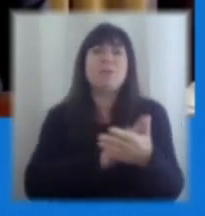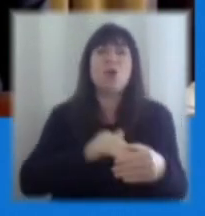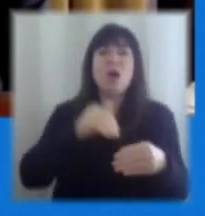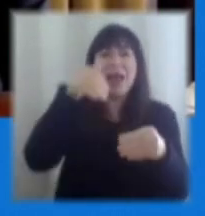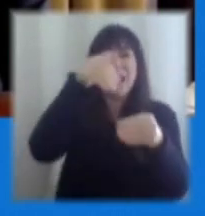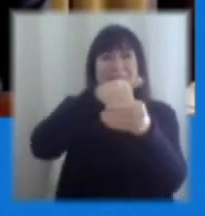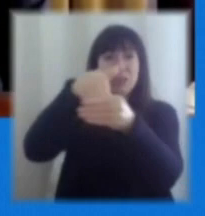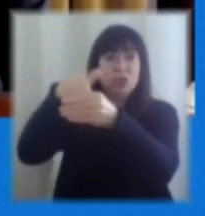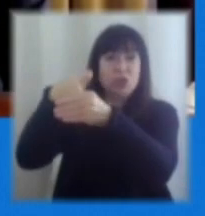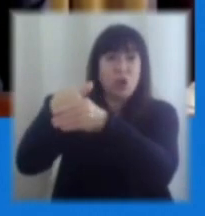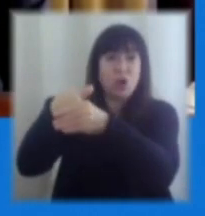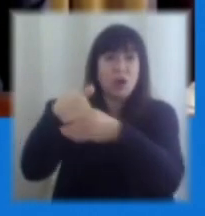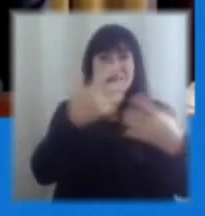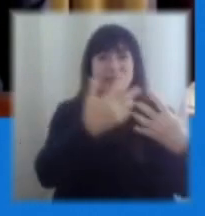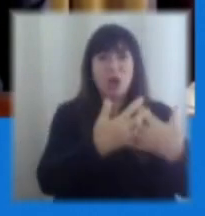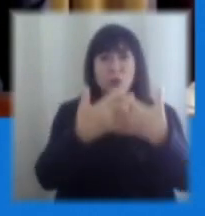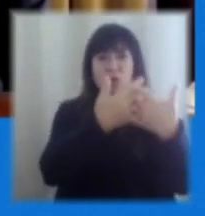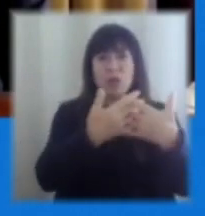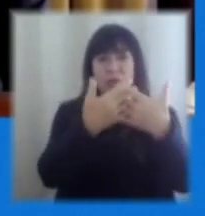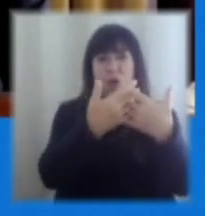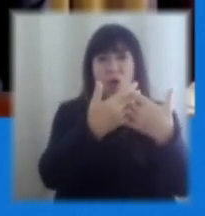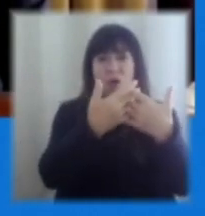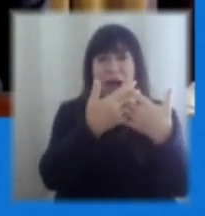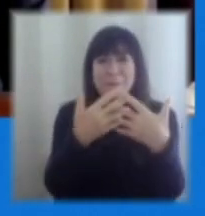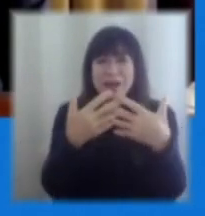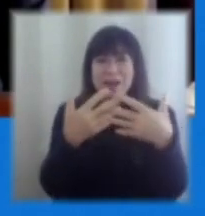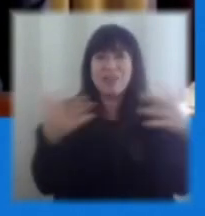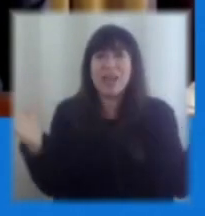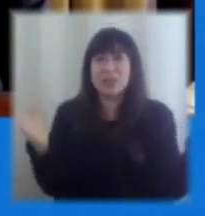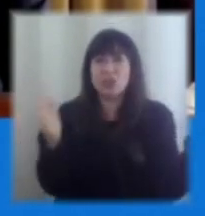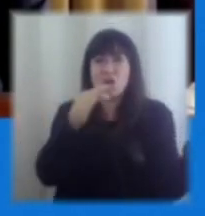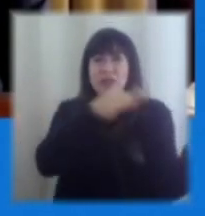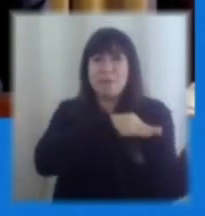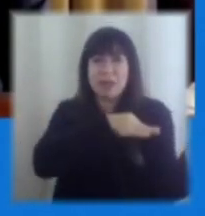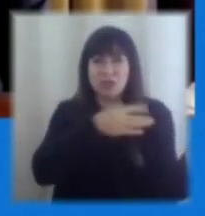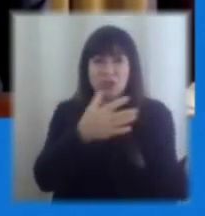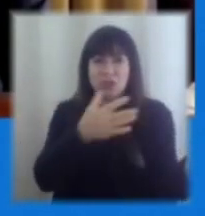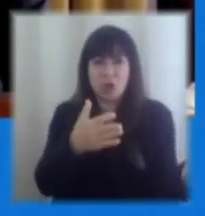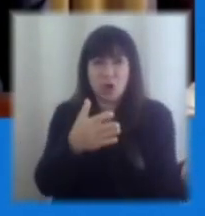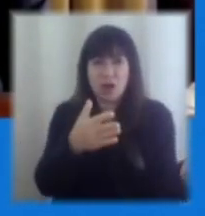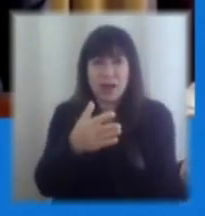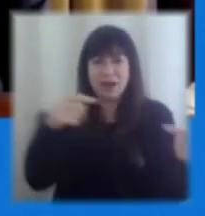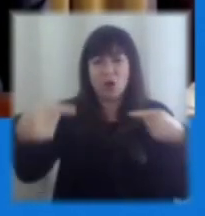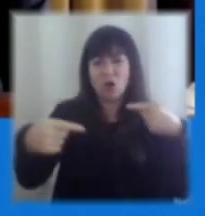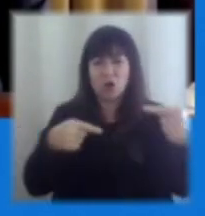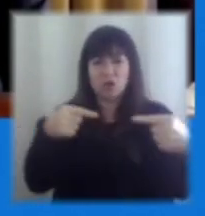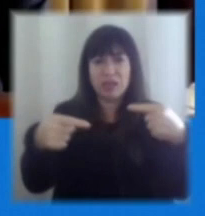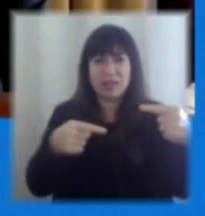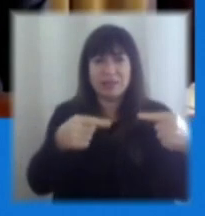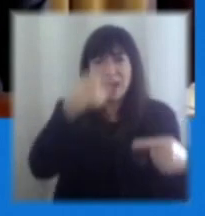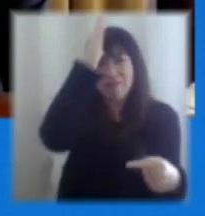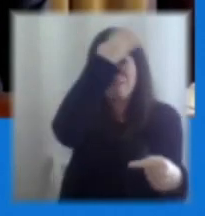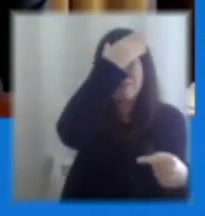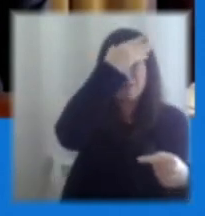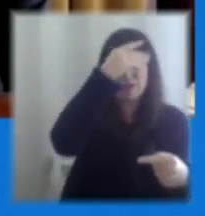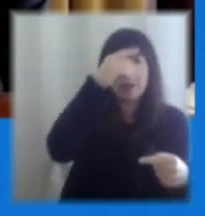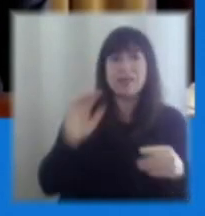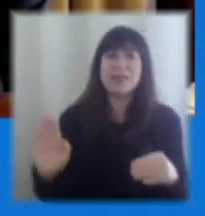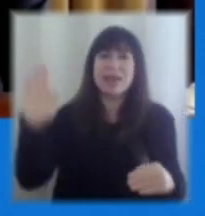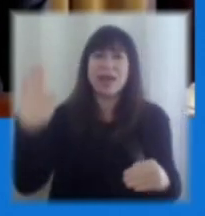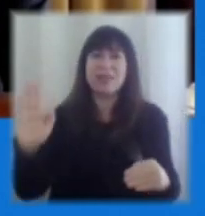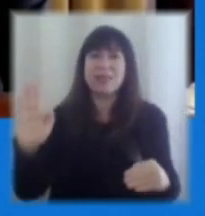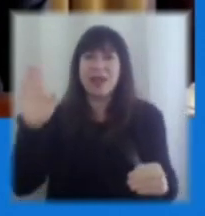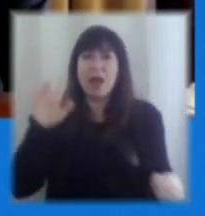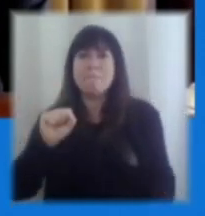catalizador de una amplificación de tensiones, que esta contienda electoral entre el Trump y el candidato Biden